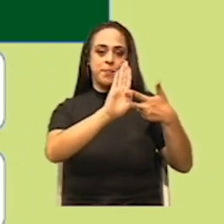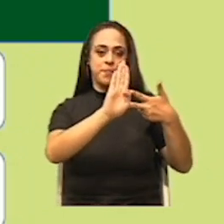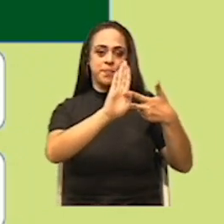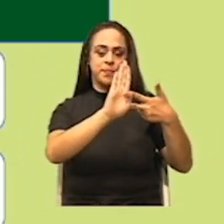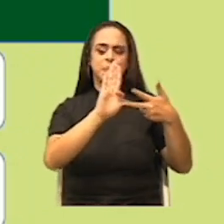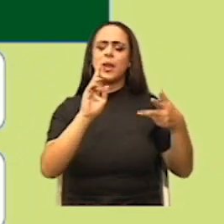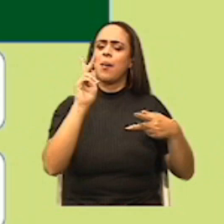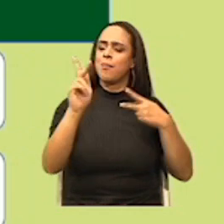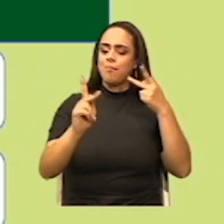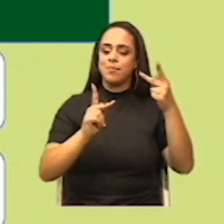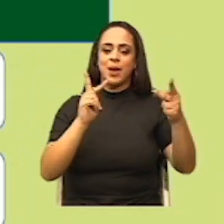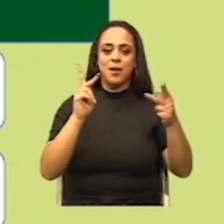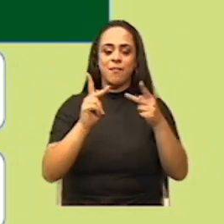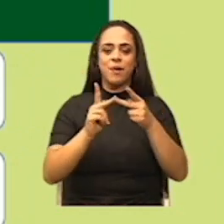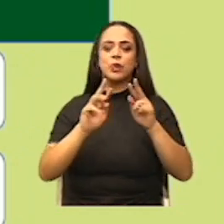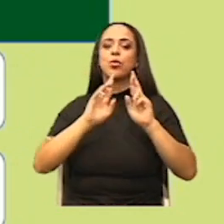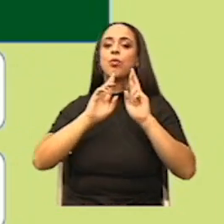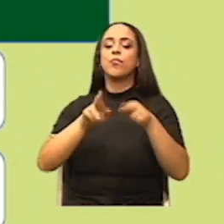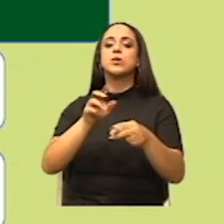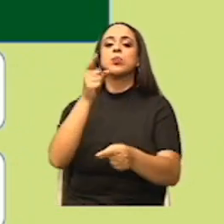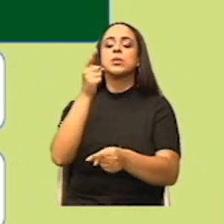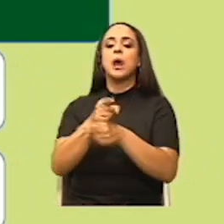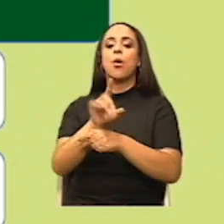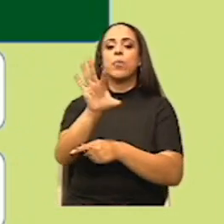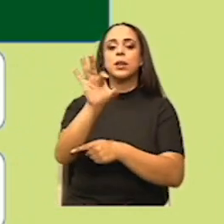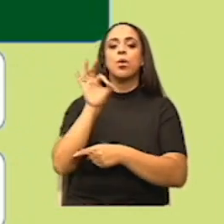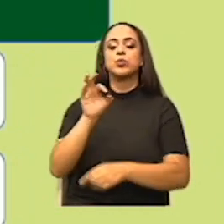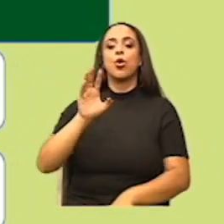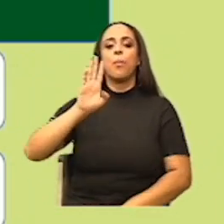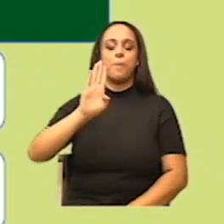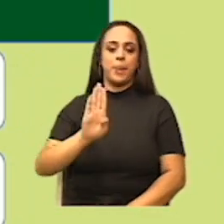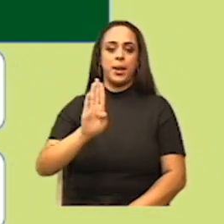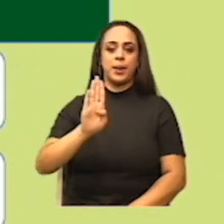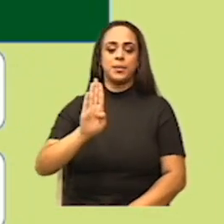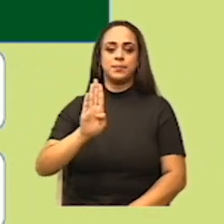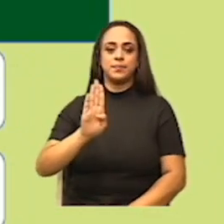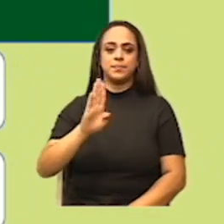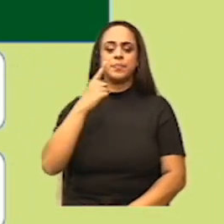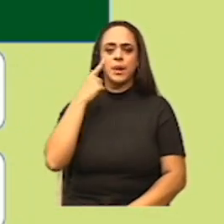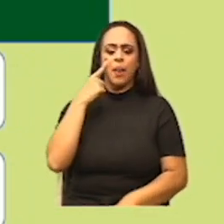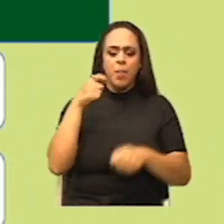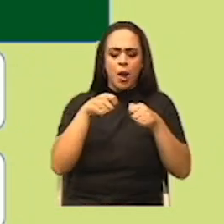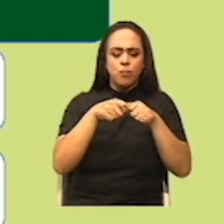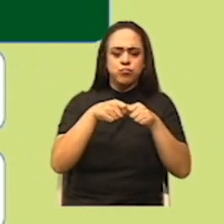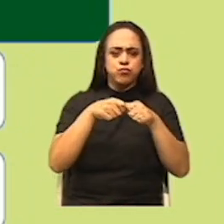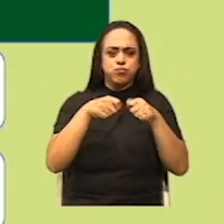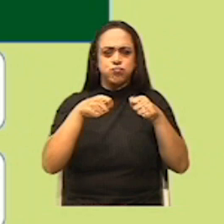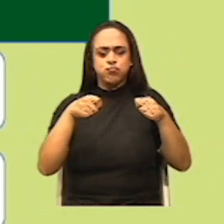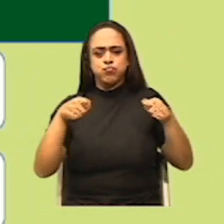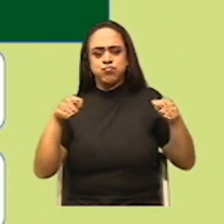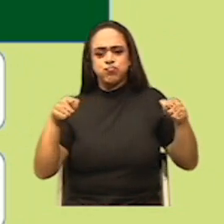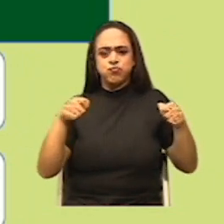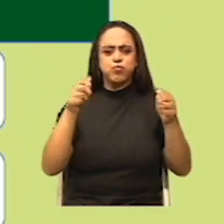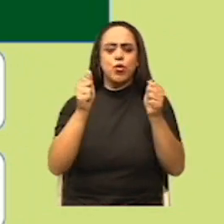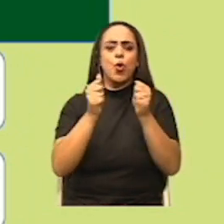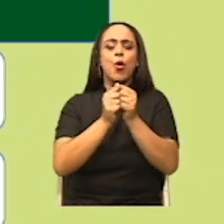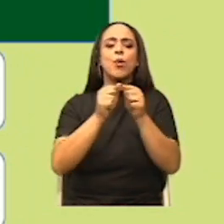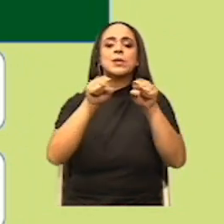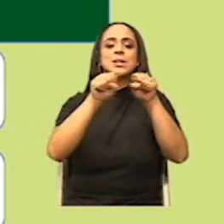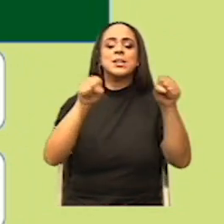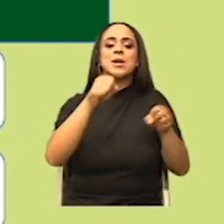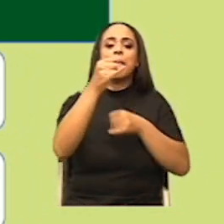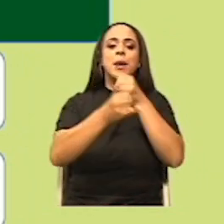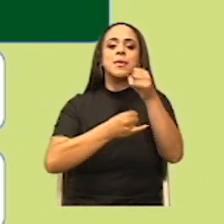Perfecto, la respuesta correcta es la opción B. La unidad de medida de la fuerza según el sistema internacional de